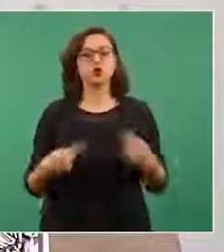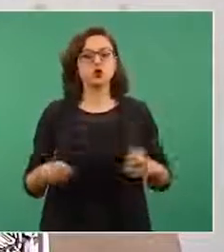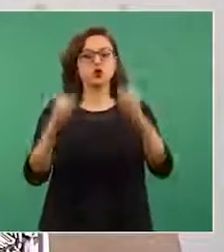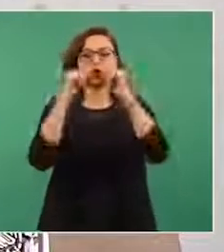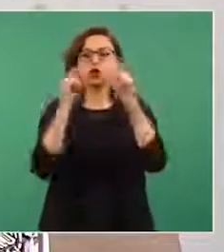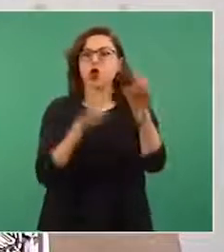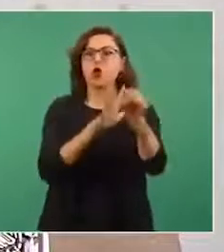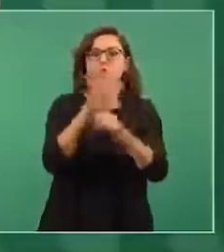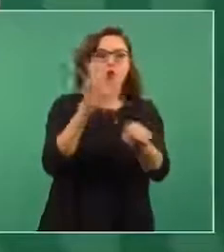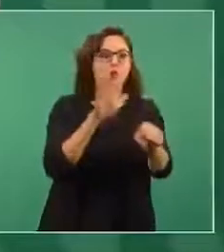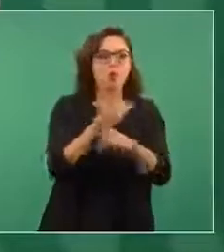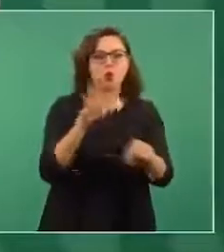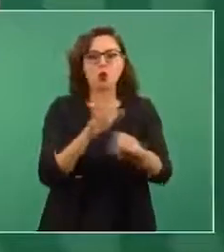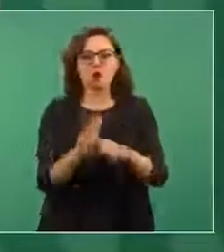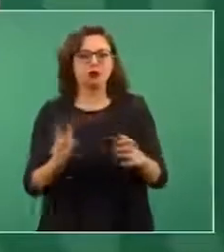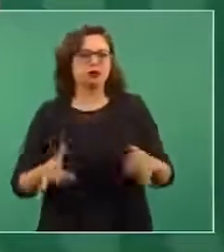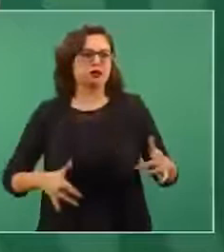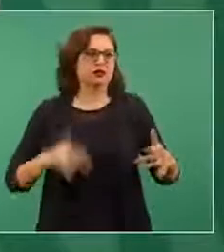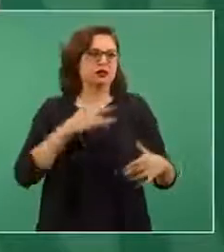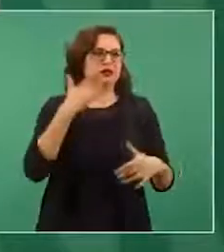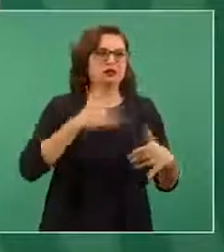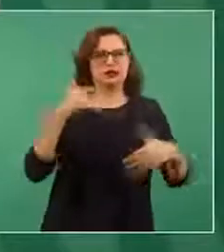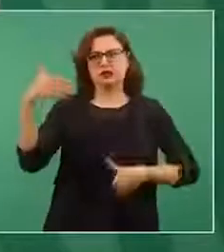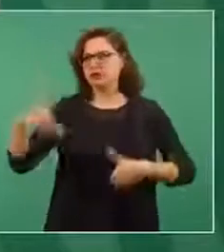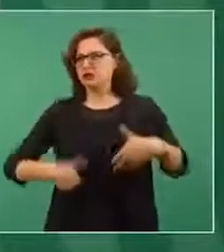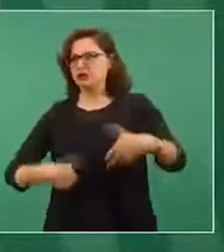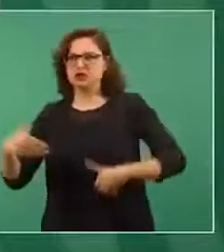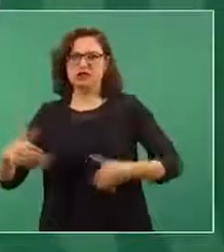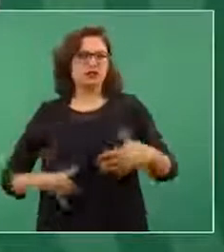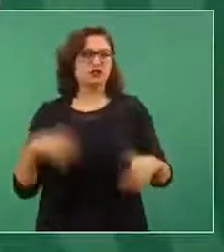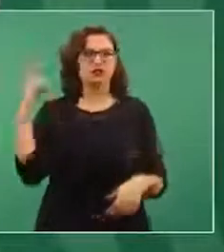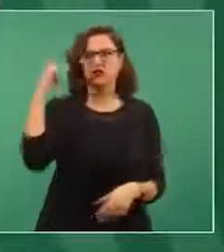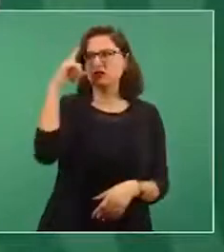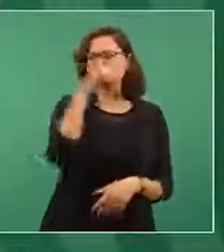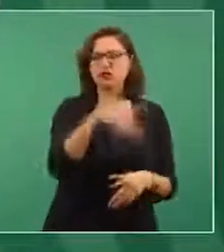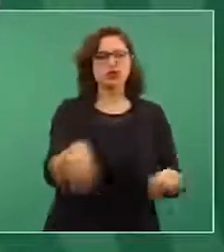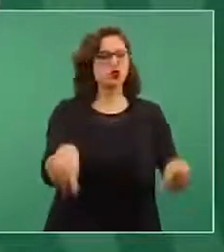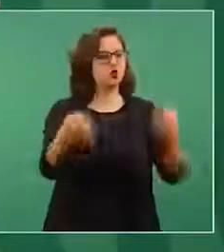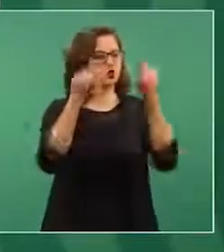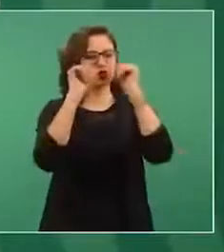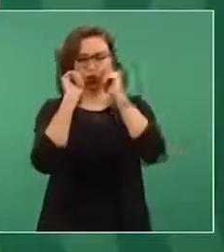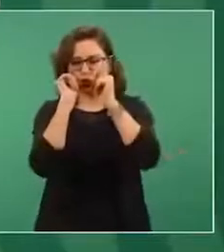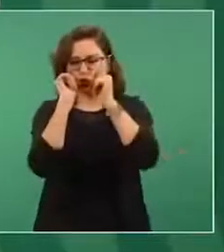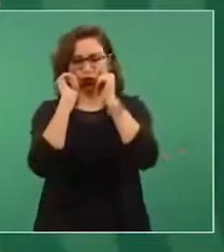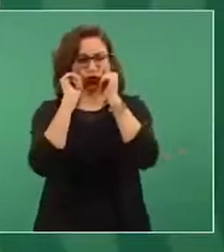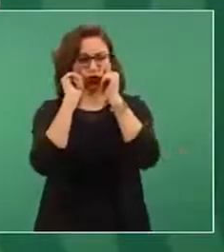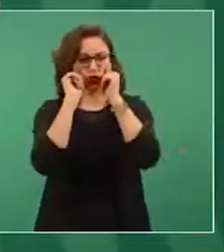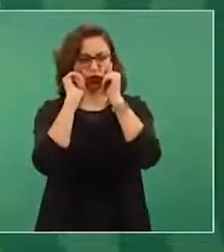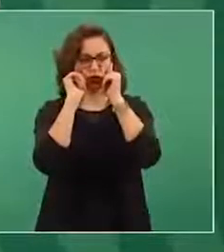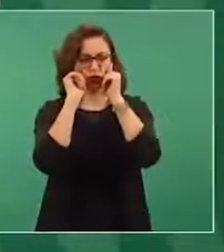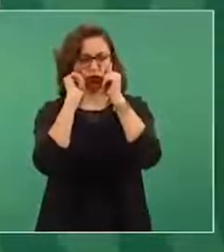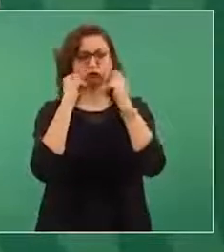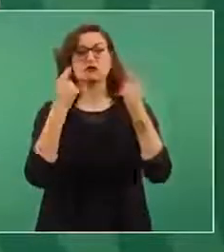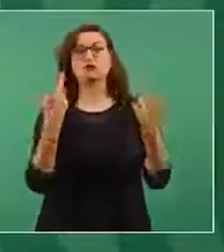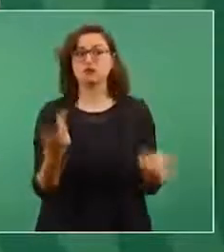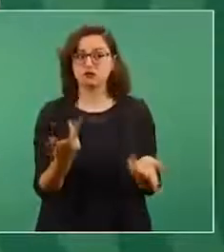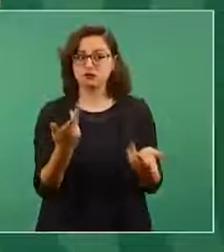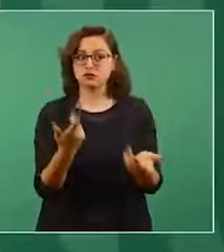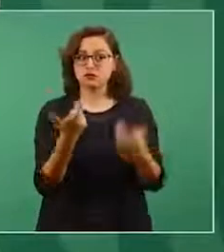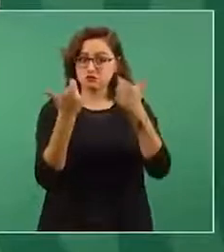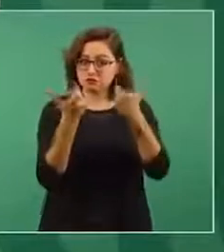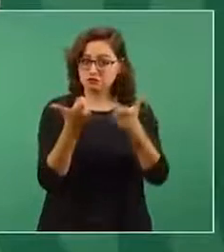relampaguee, de que no van a aumentar los precios de los combustibles en términos reales.